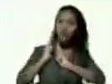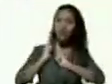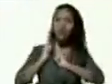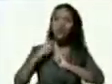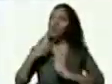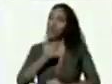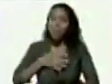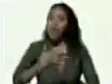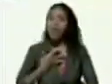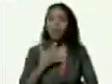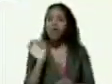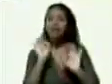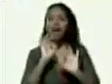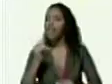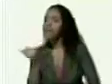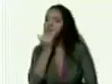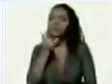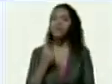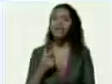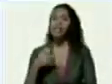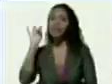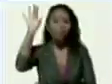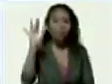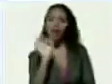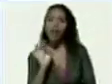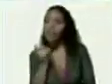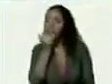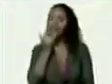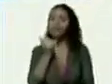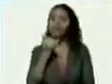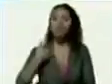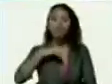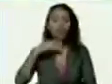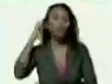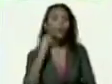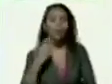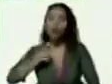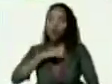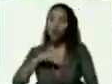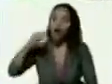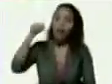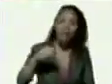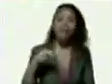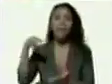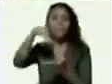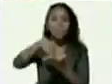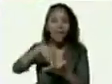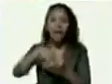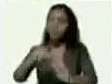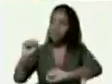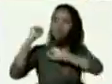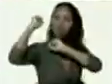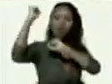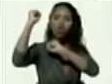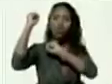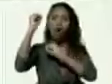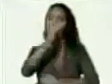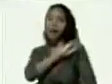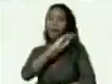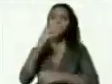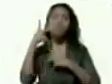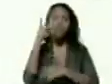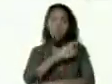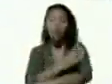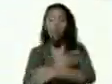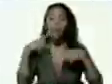podemos fallar y no fallaremos nosotros los bolivarianos estamos aquí de pie victorioso en el poder político